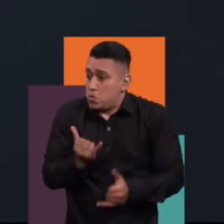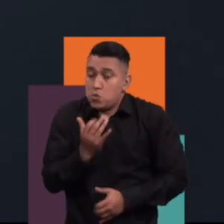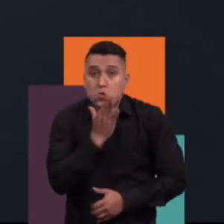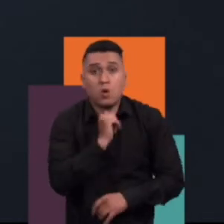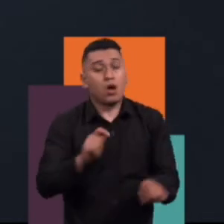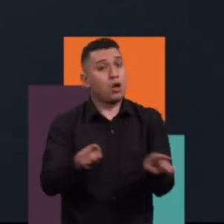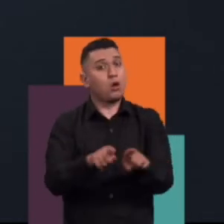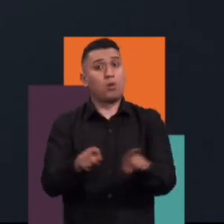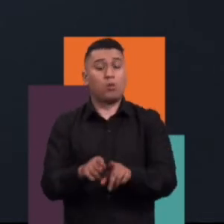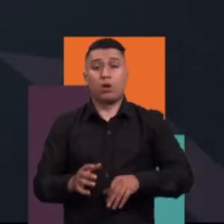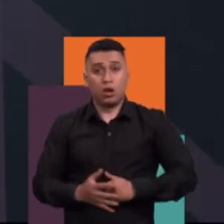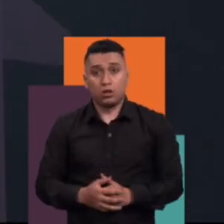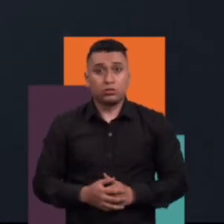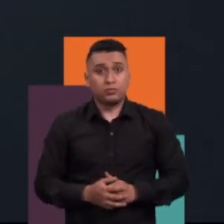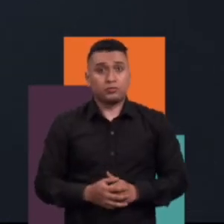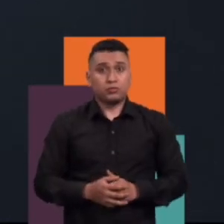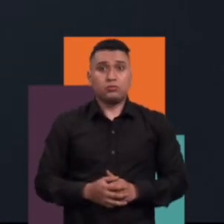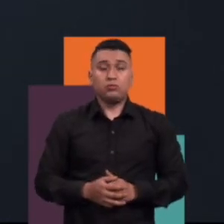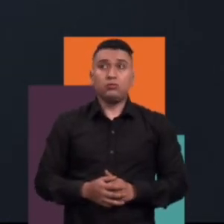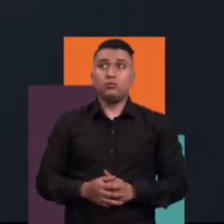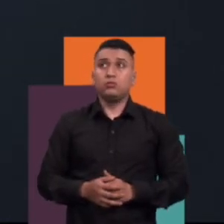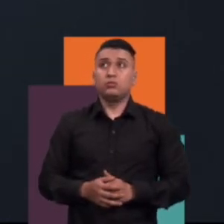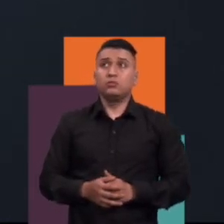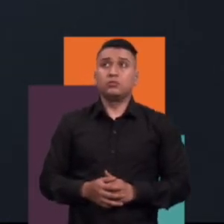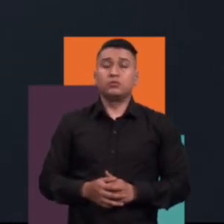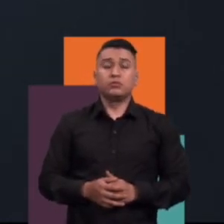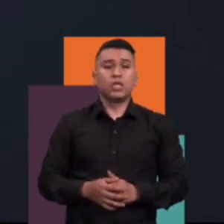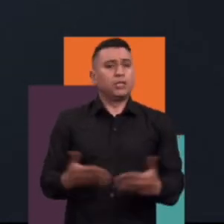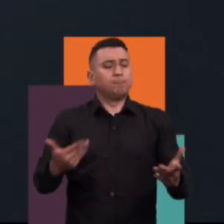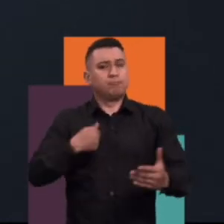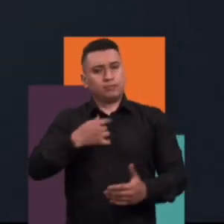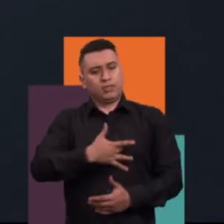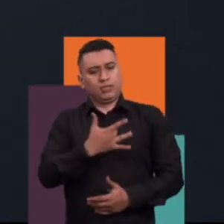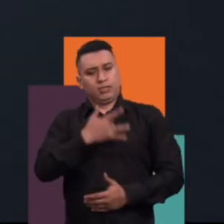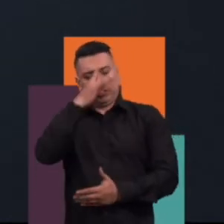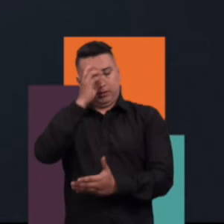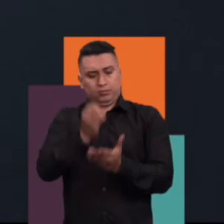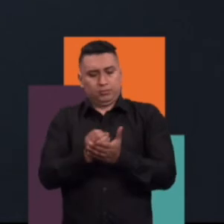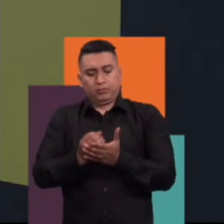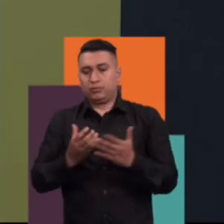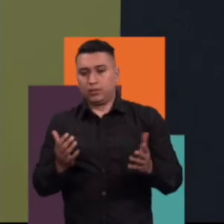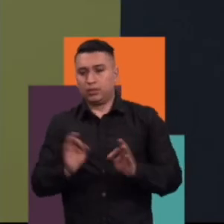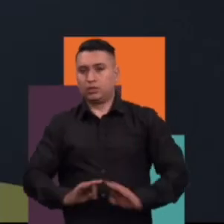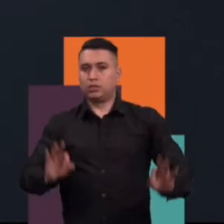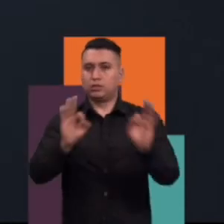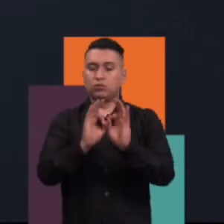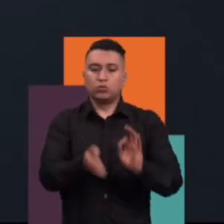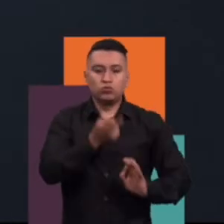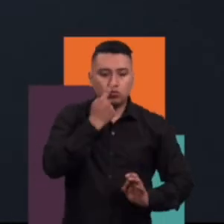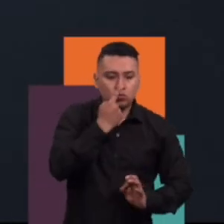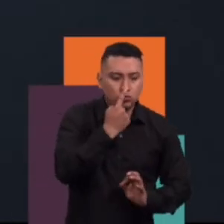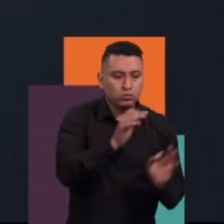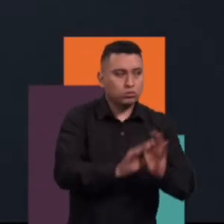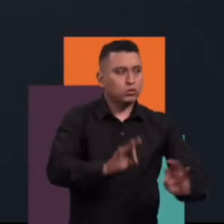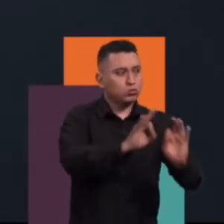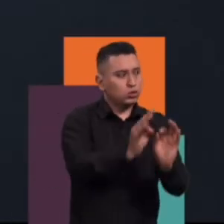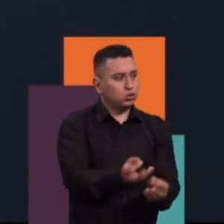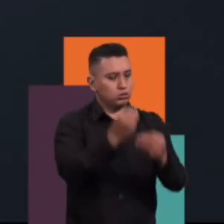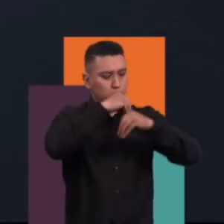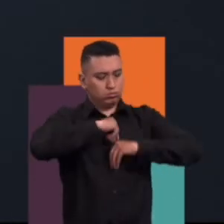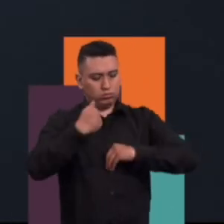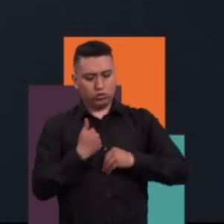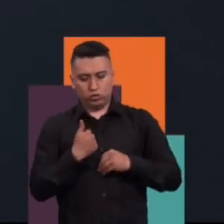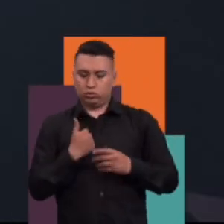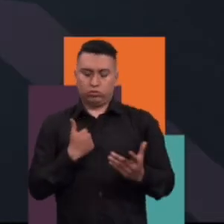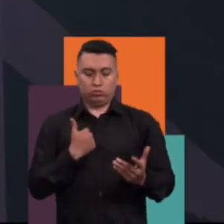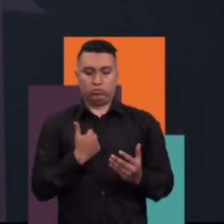pequeñas, de las muy grandes. Pero yo diría que es muy importante esa exploración como parte de nuestra